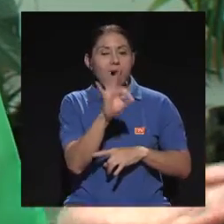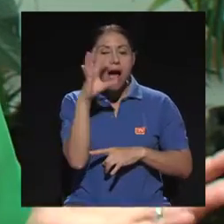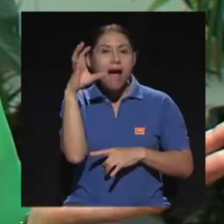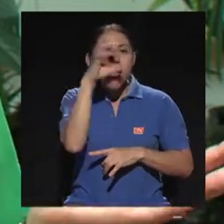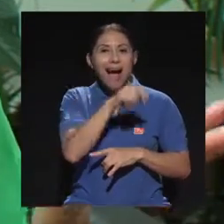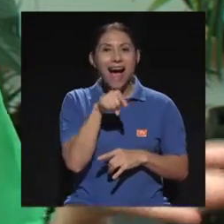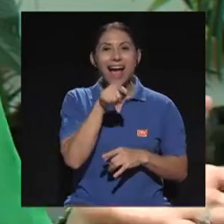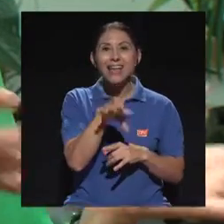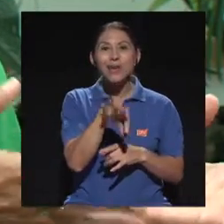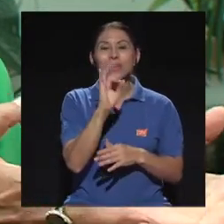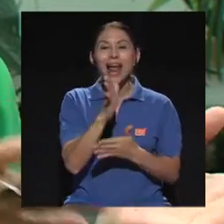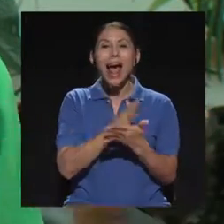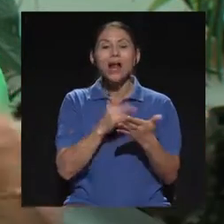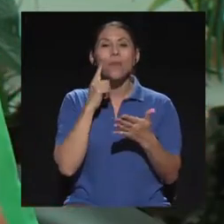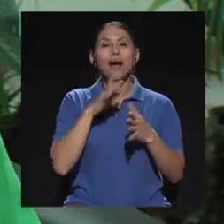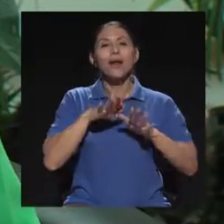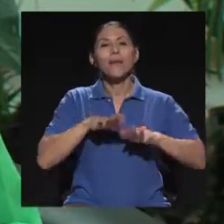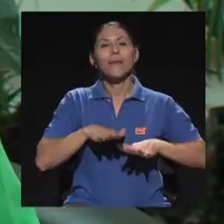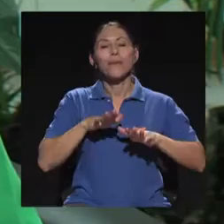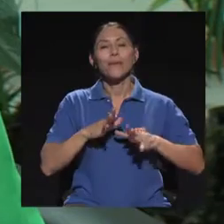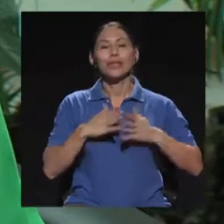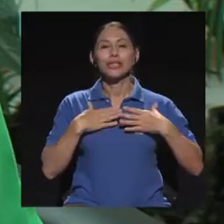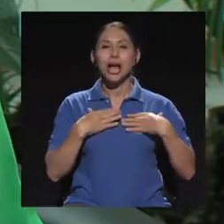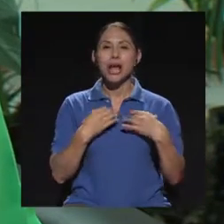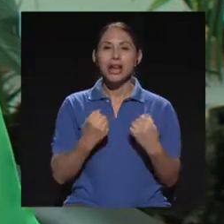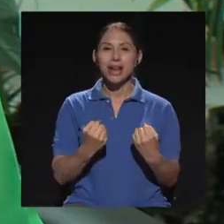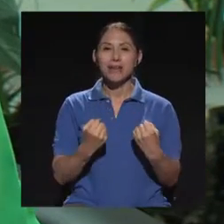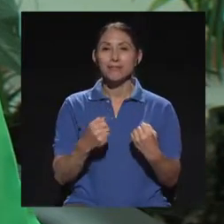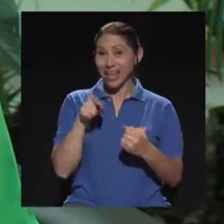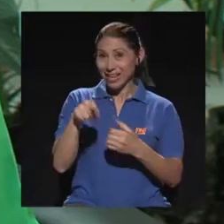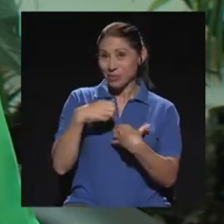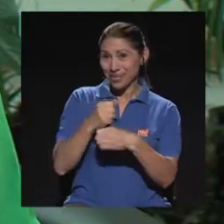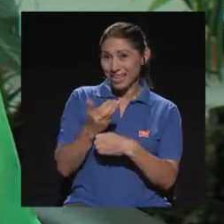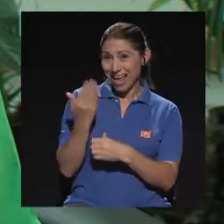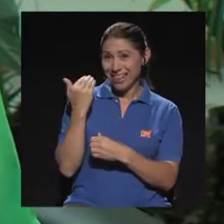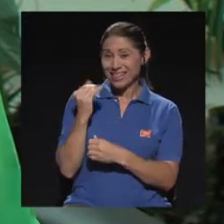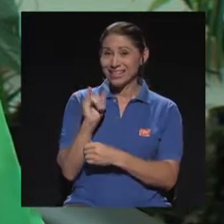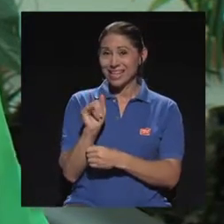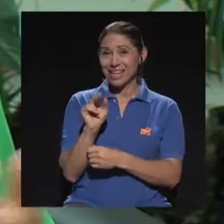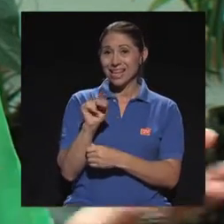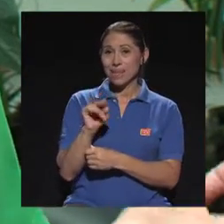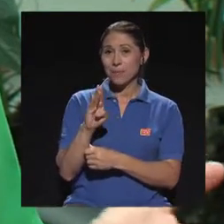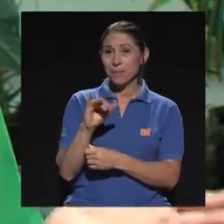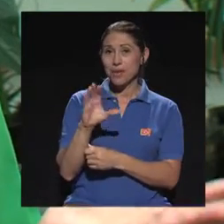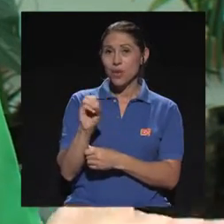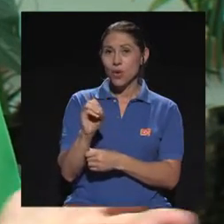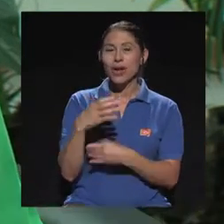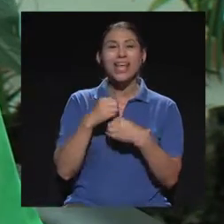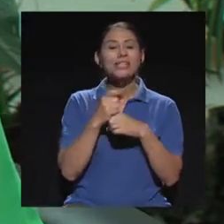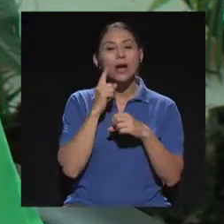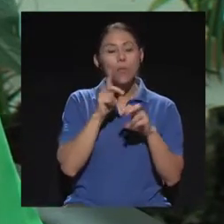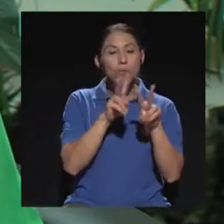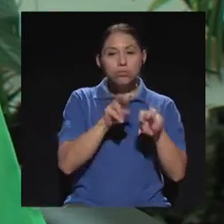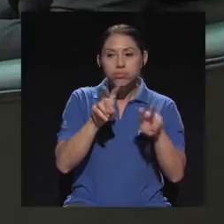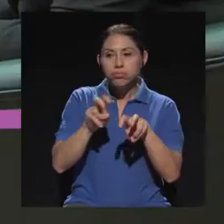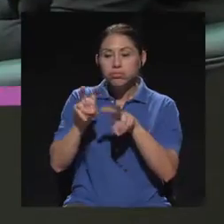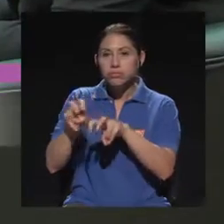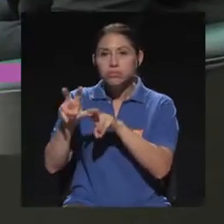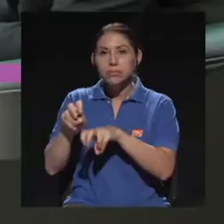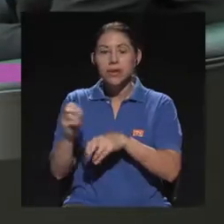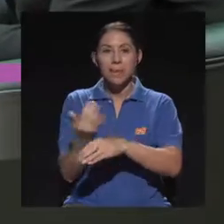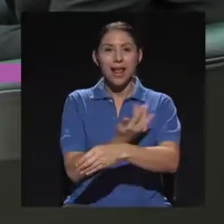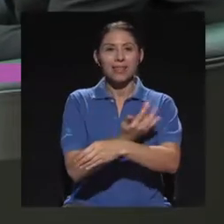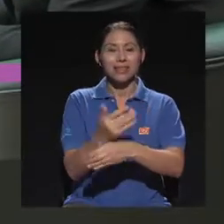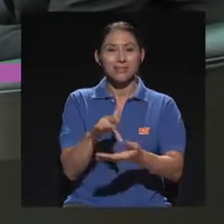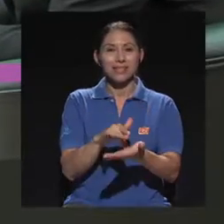es así, al azar, que se van buscando, que es mucho lo que hacía también creo que el envío, ¿verdad?, que hacían screening de plantas medicinales. Y la